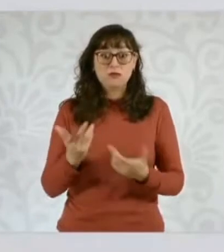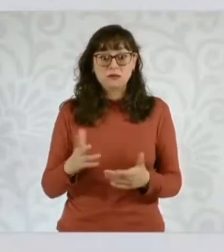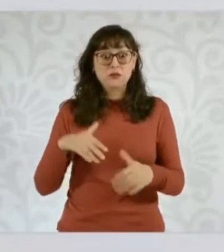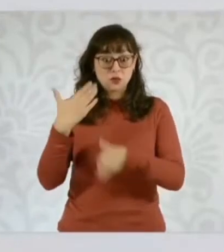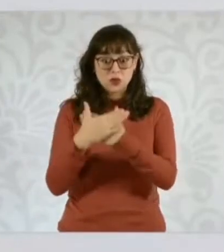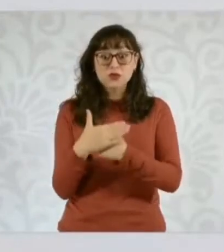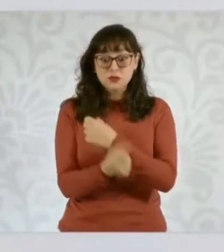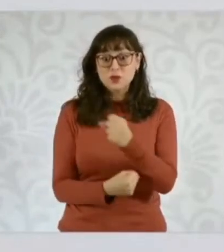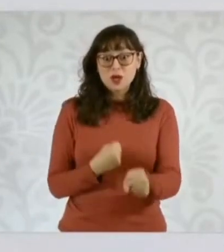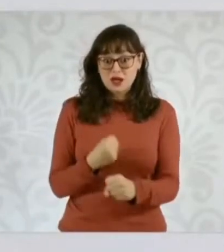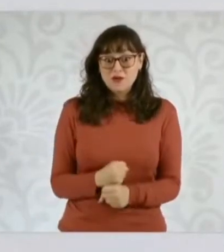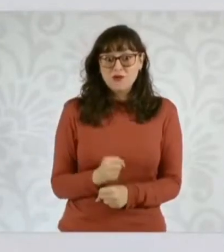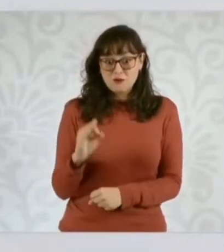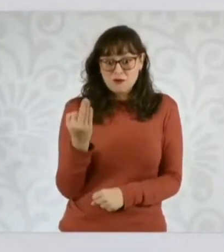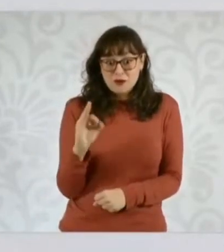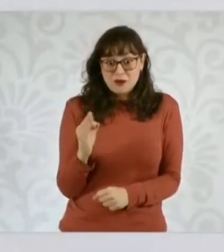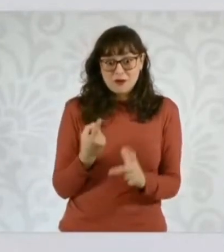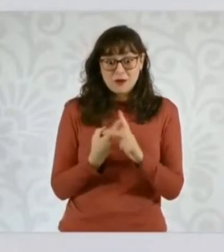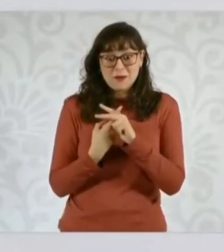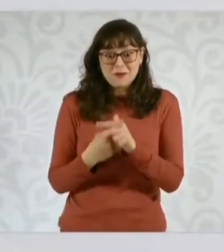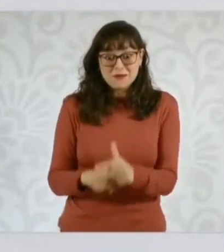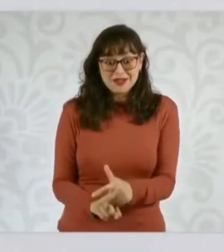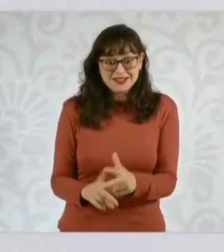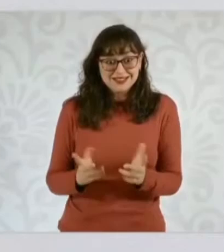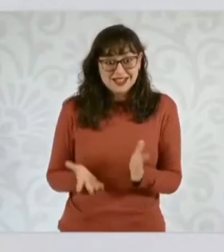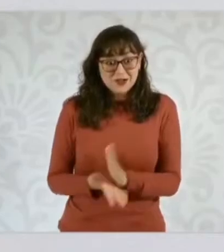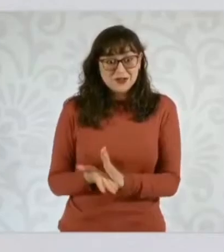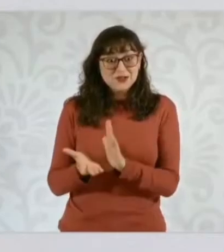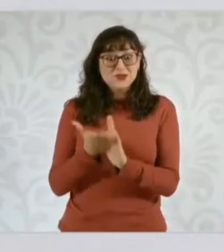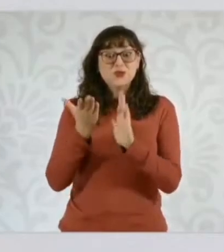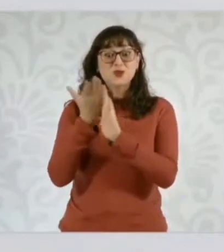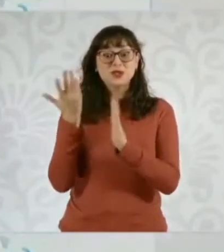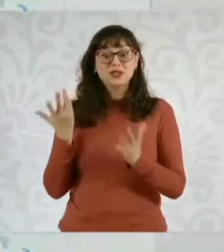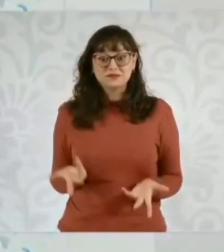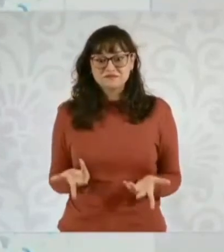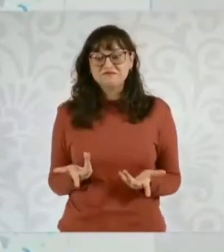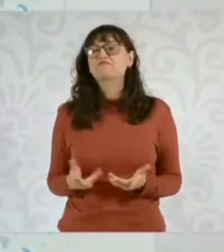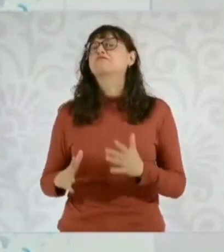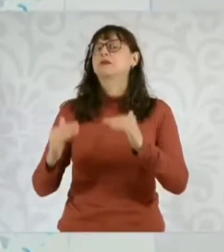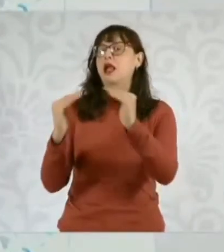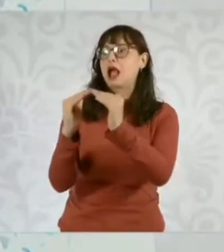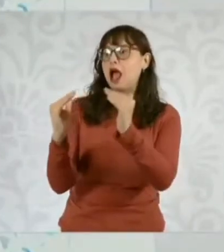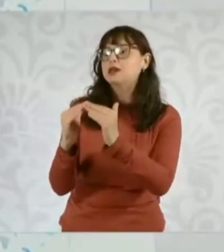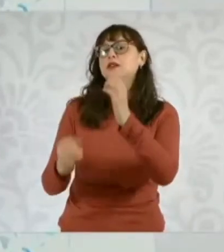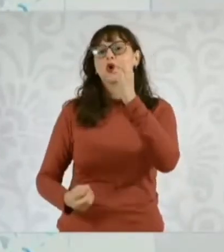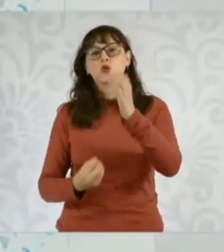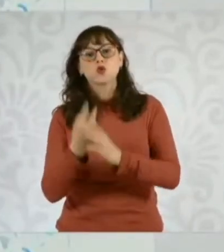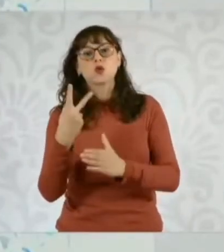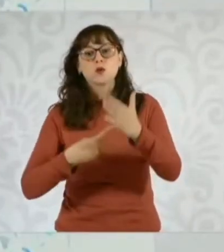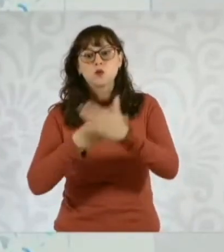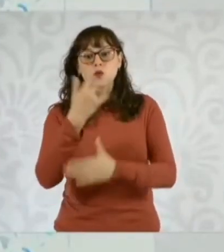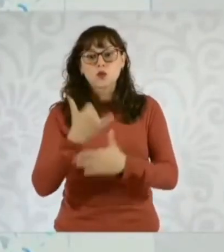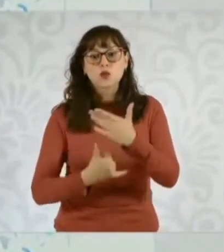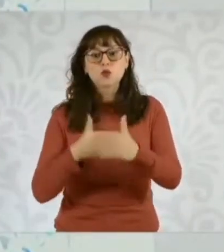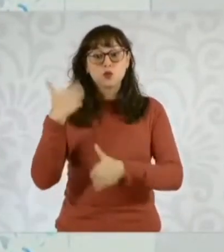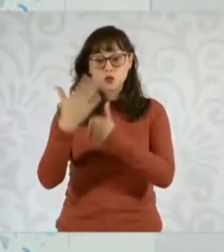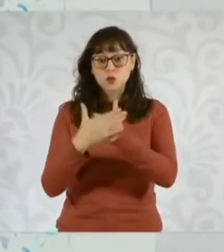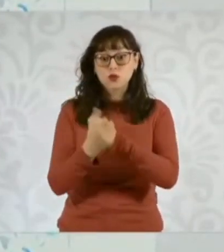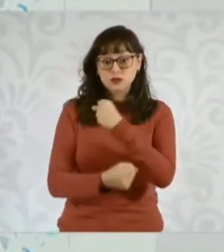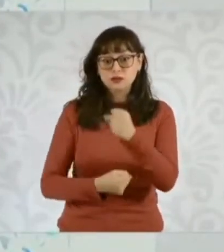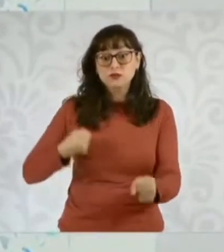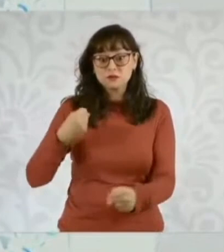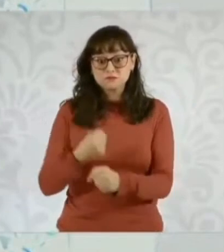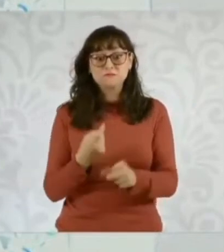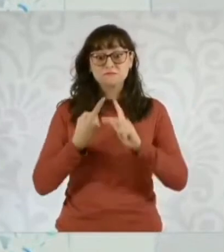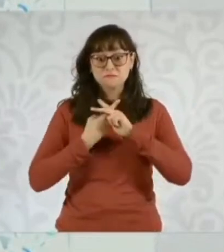febrero. Entonces, tanto la vivienda como el inicio de los nuevos proyectos nos va